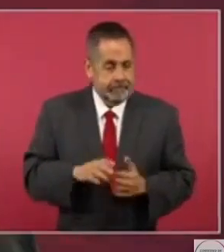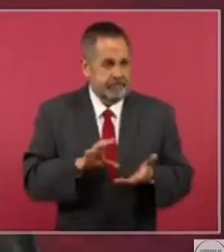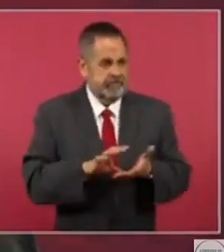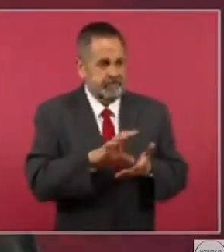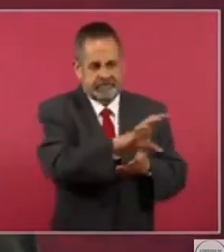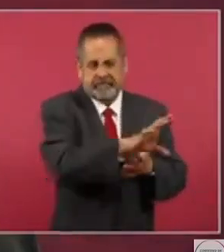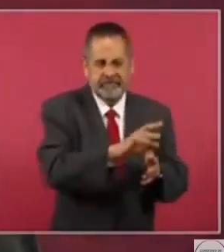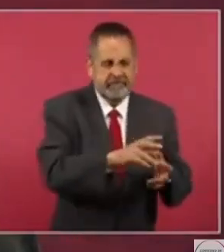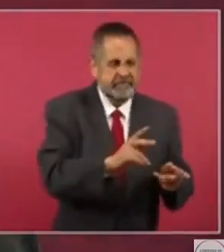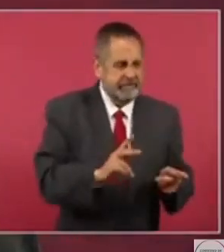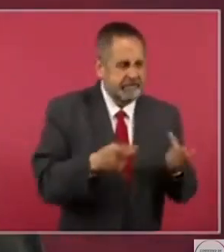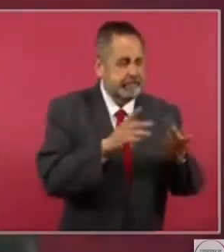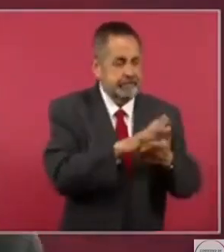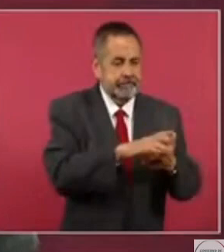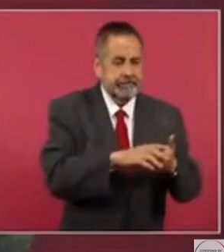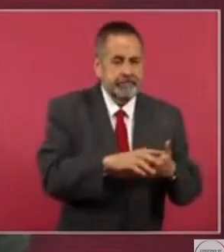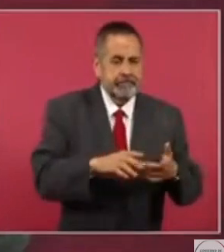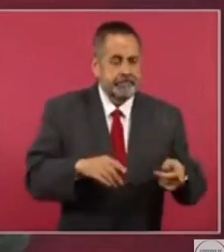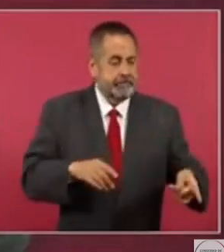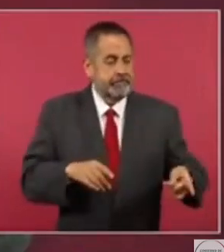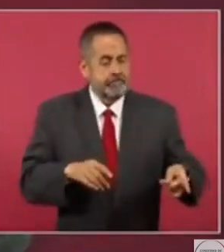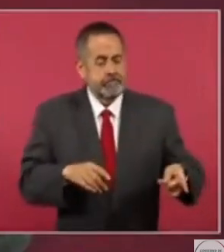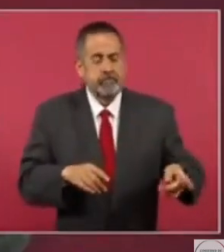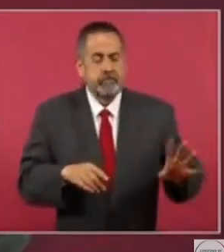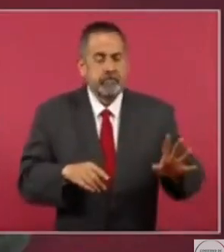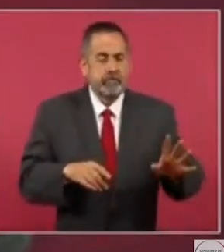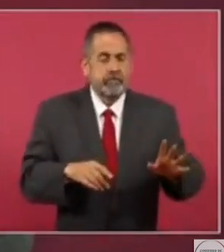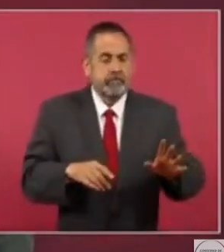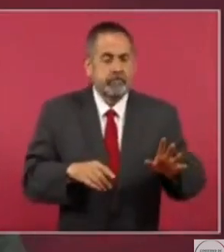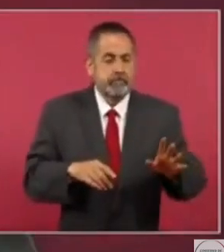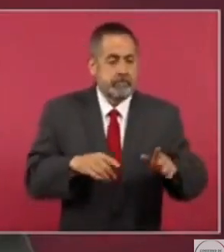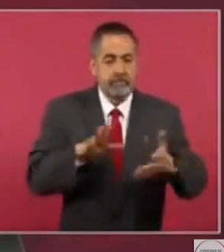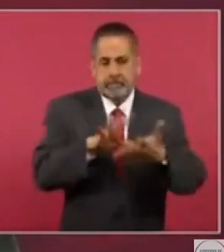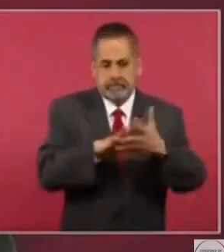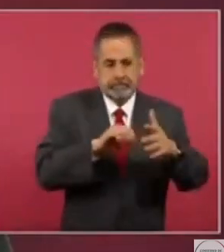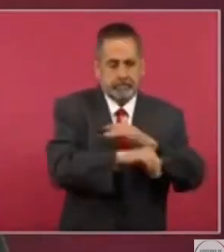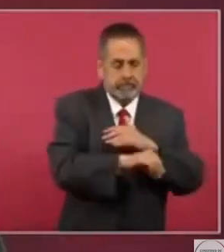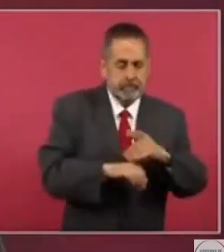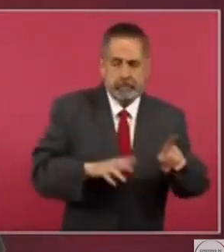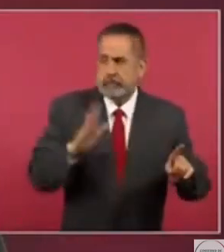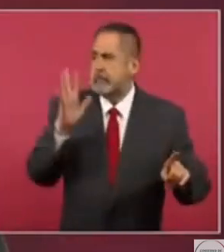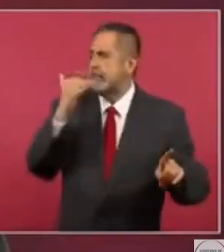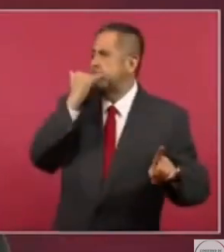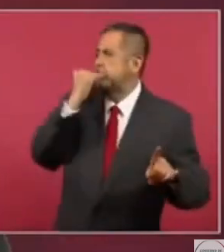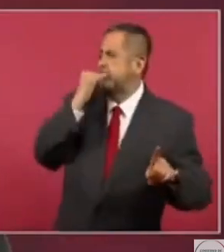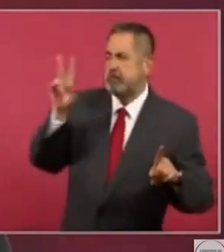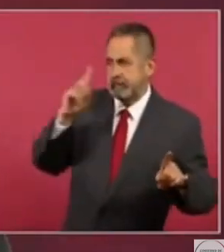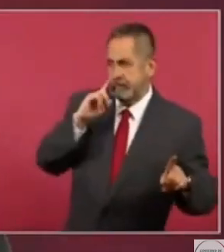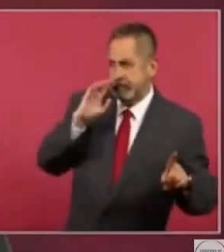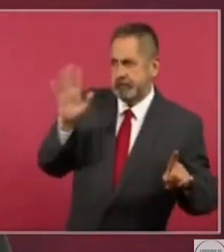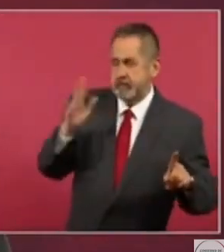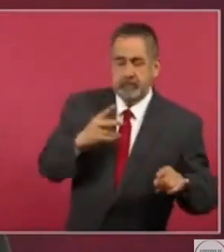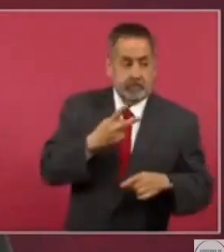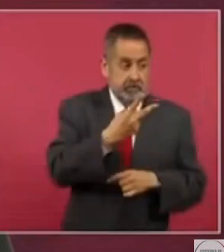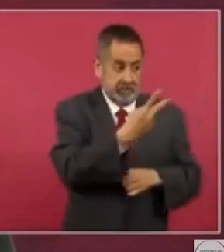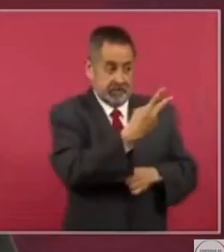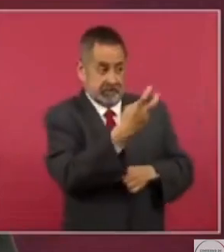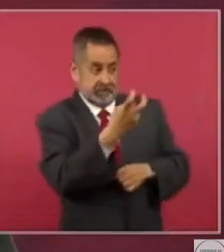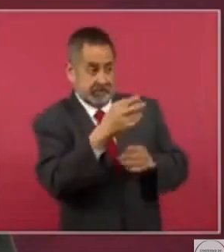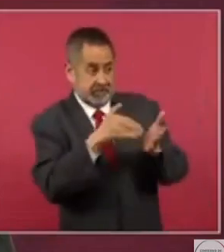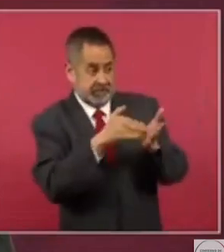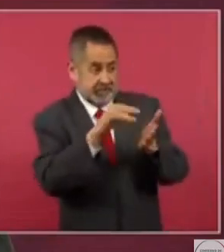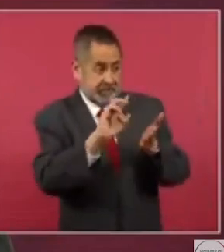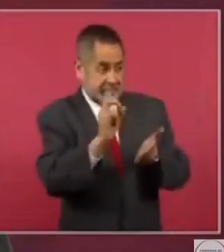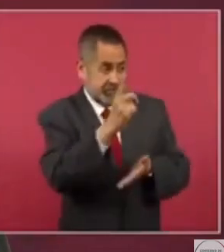libertad se comprometió a devolver los 200 millones de dólares,